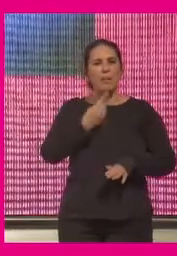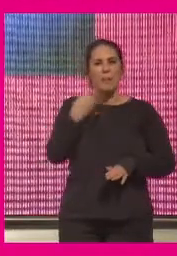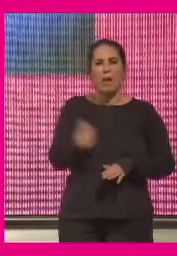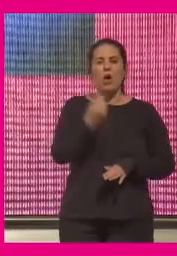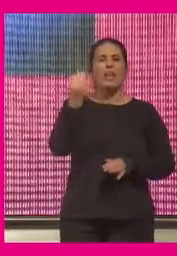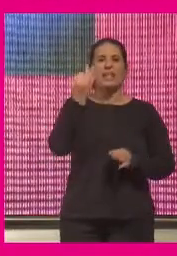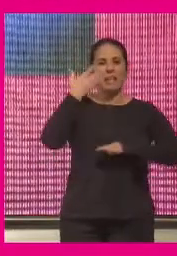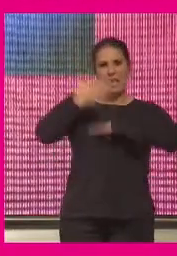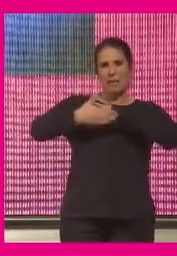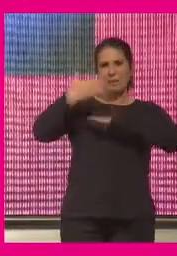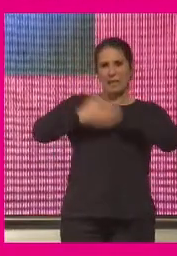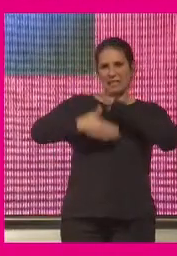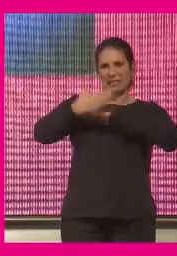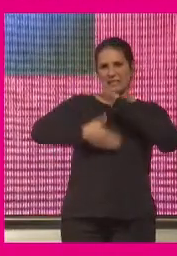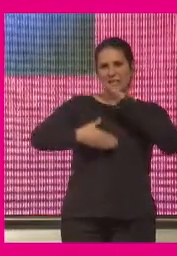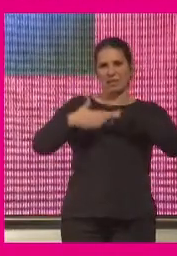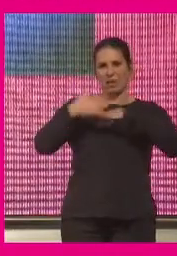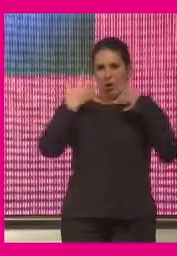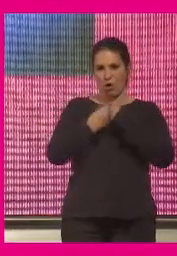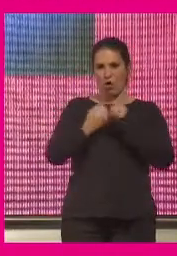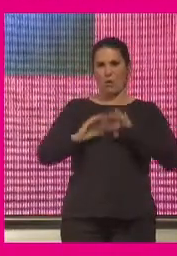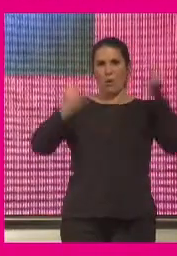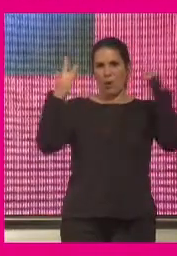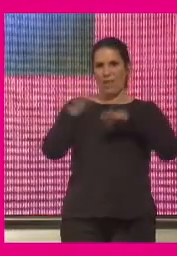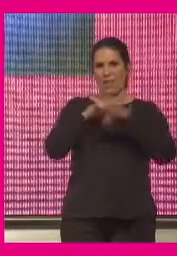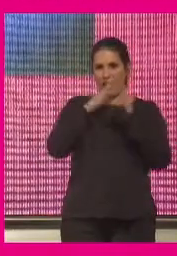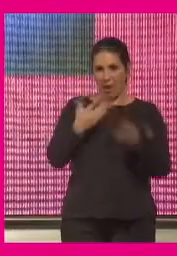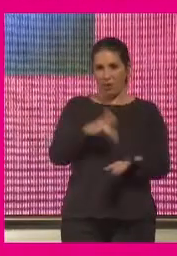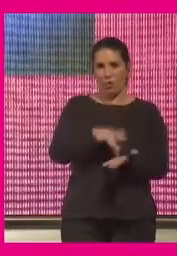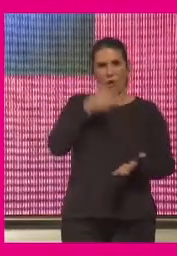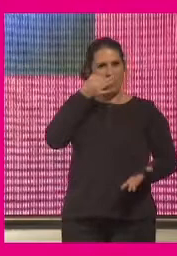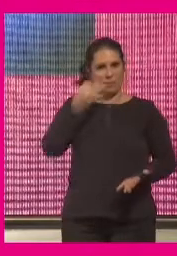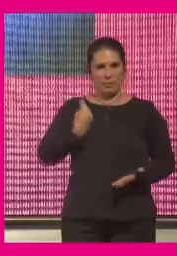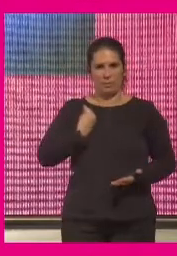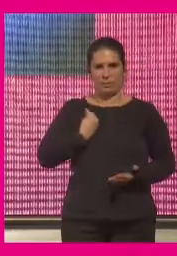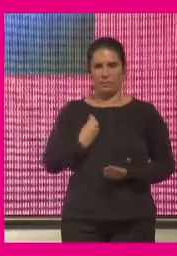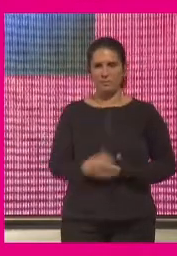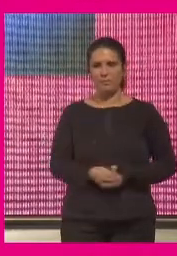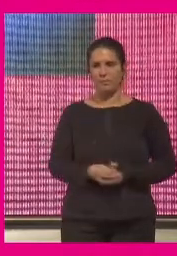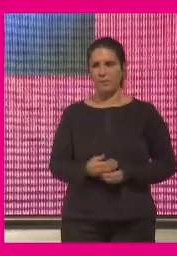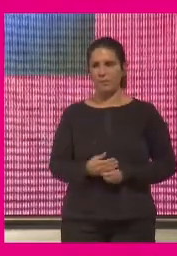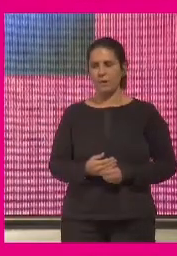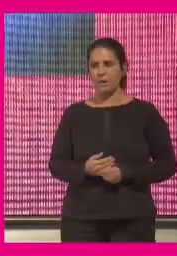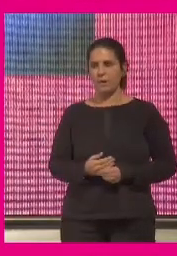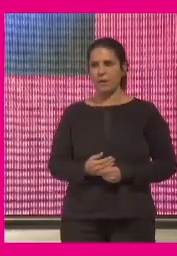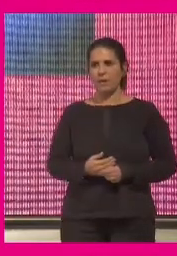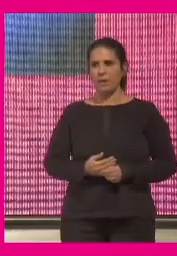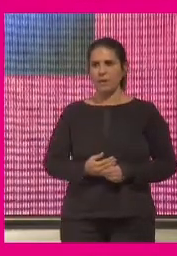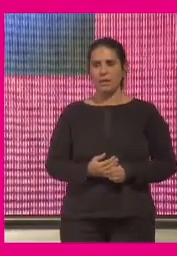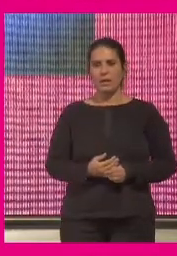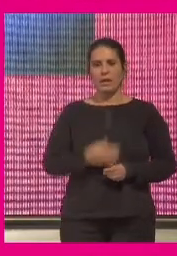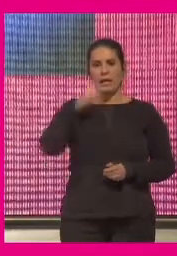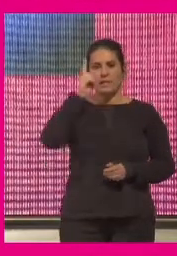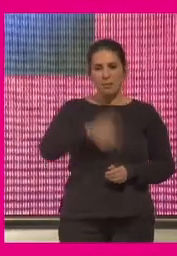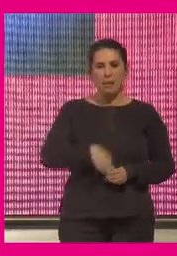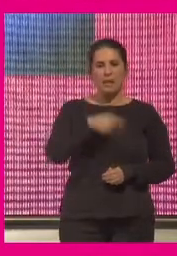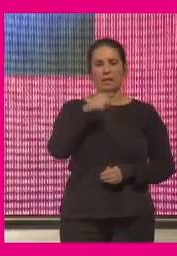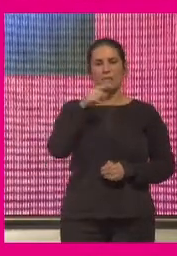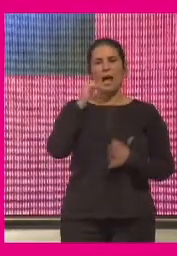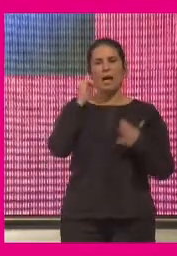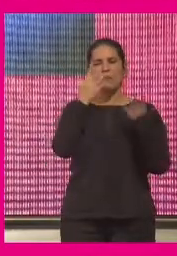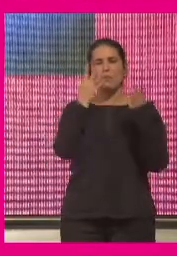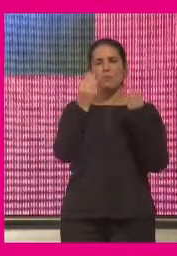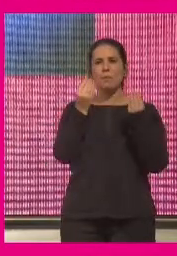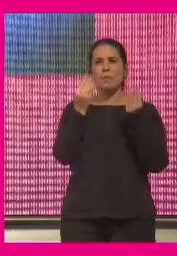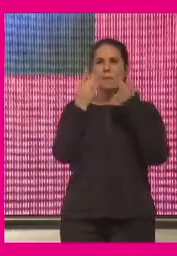que acompañen la revolución digital que estamos viviendo porque una de las cosas que también acompañaban como un déficit